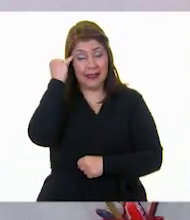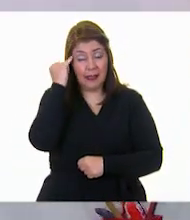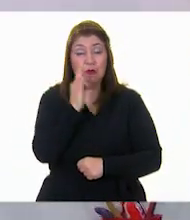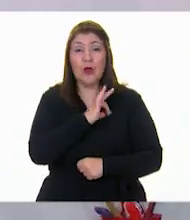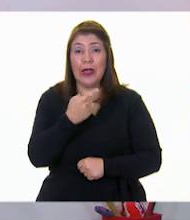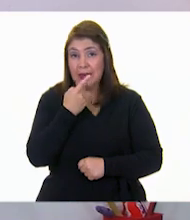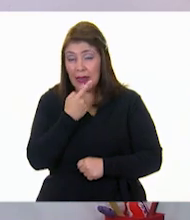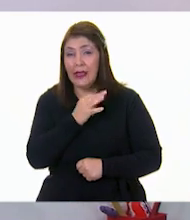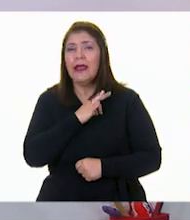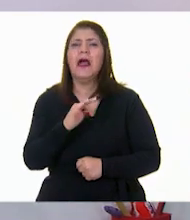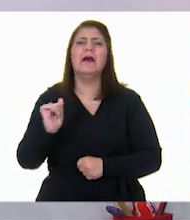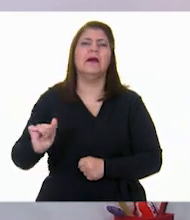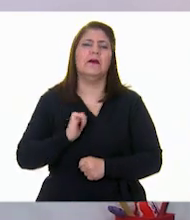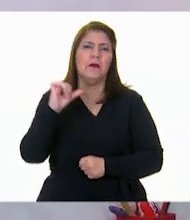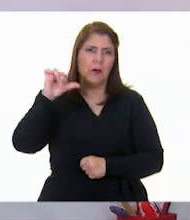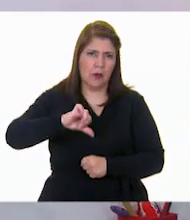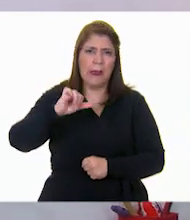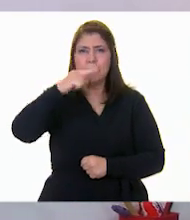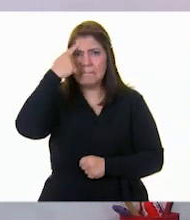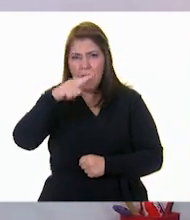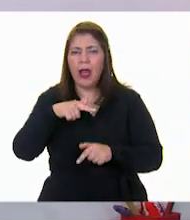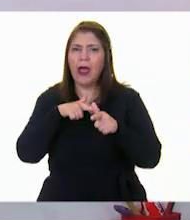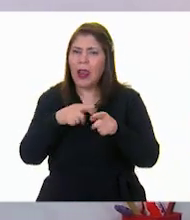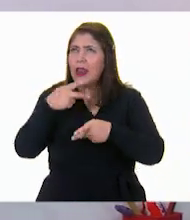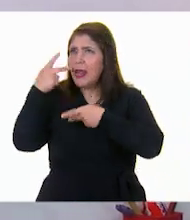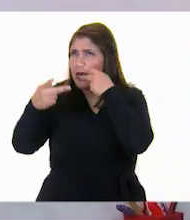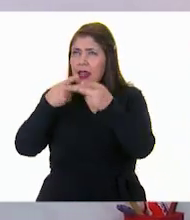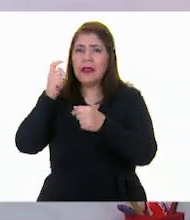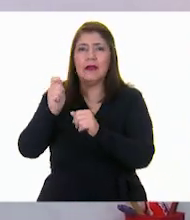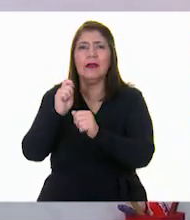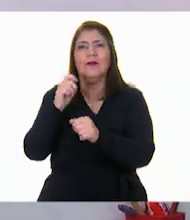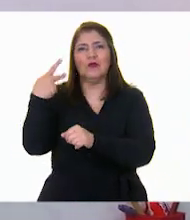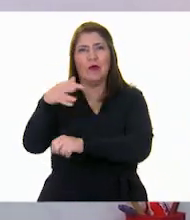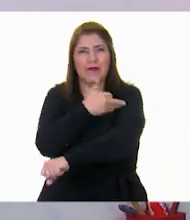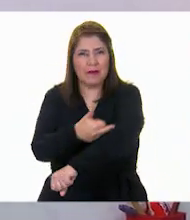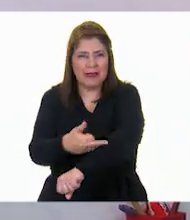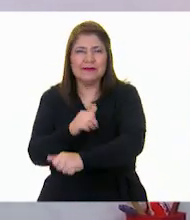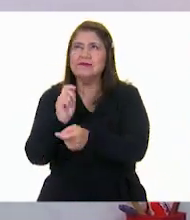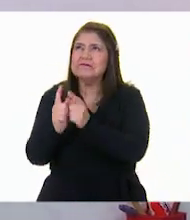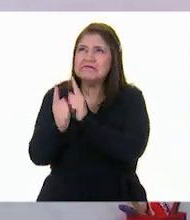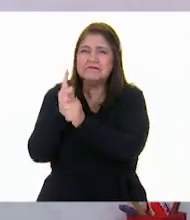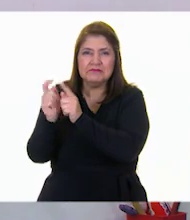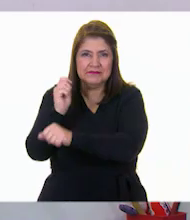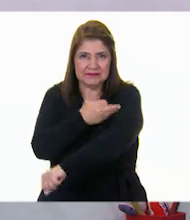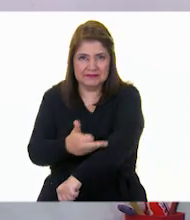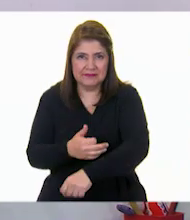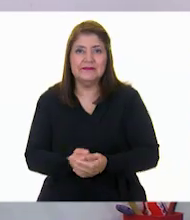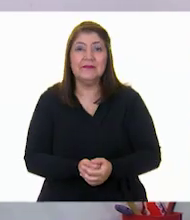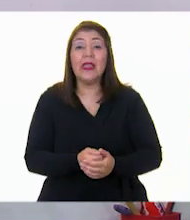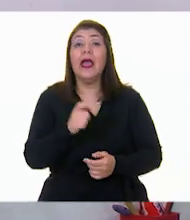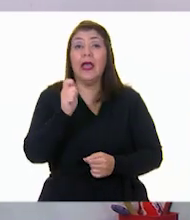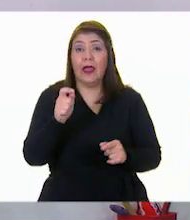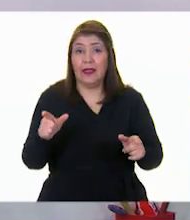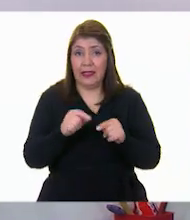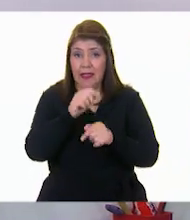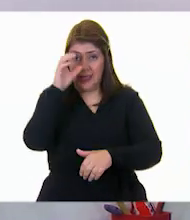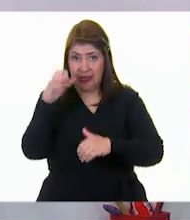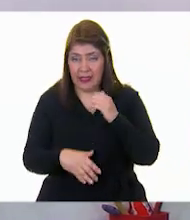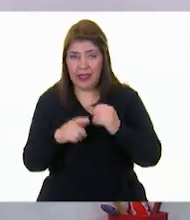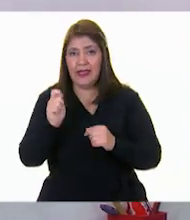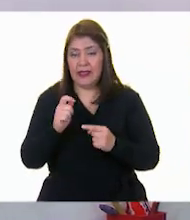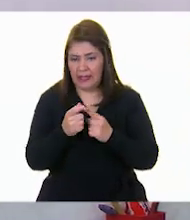aprovecha también este momento para practicarla y platica con tu familia en tu lengua materna. Hasta aquí terminamos con